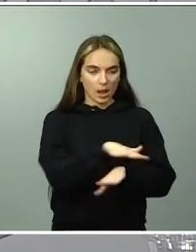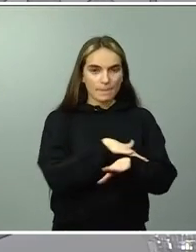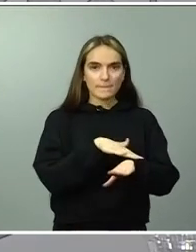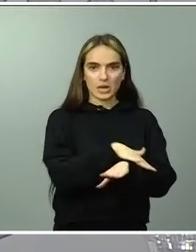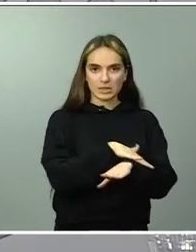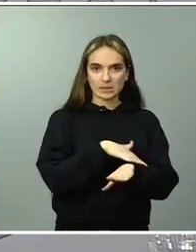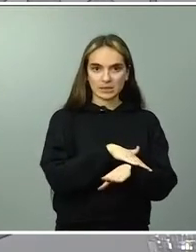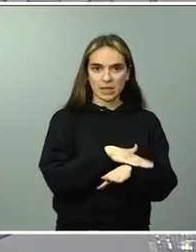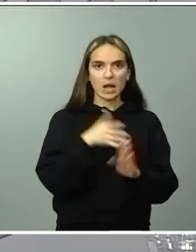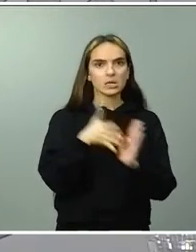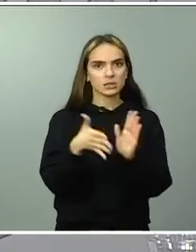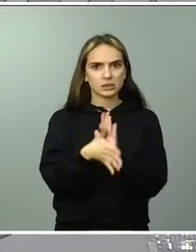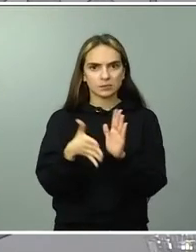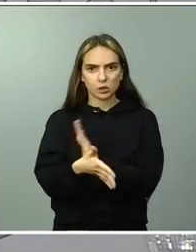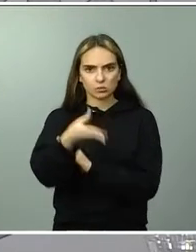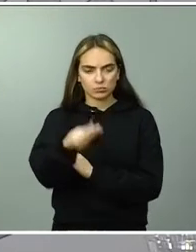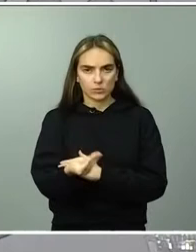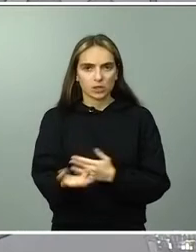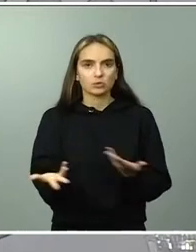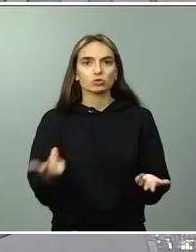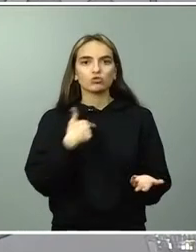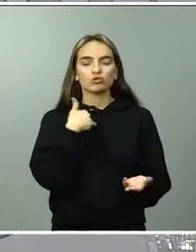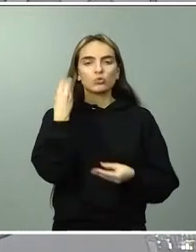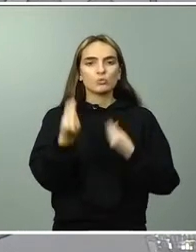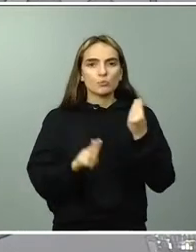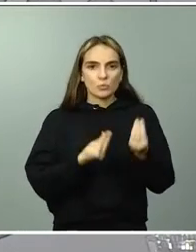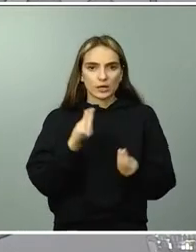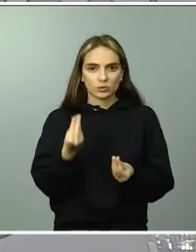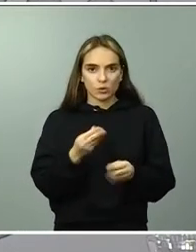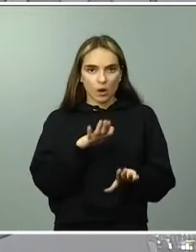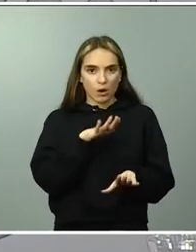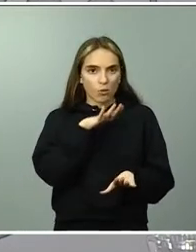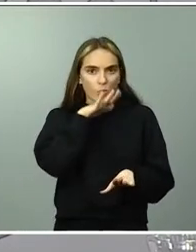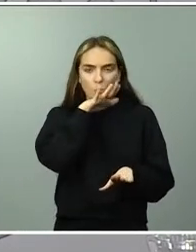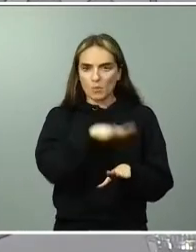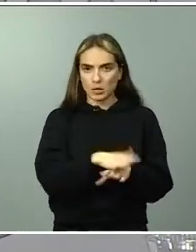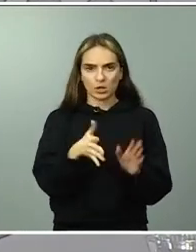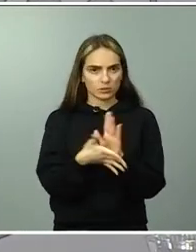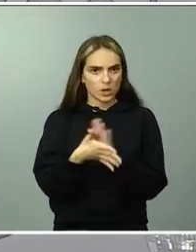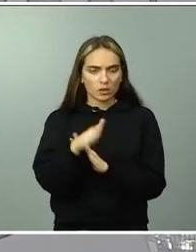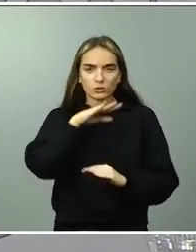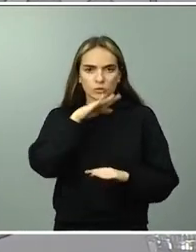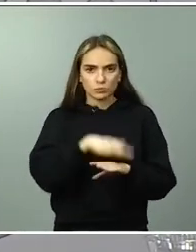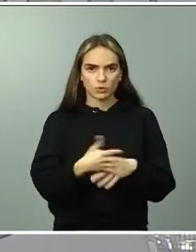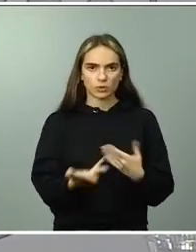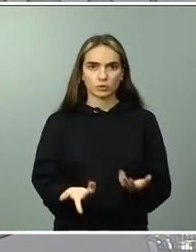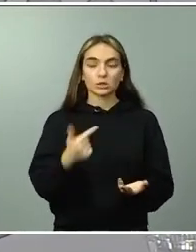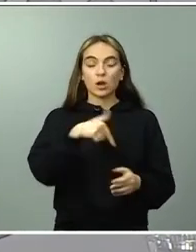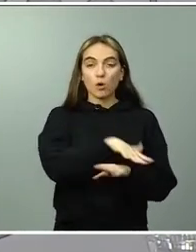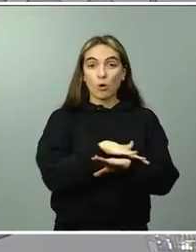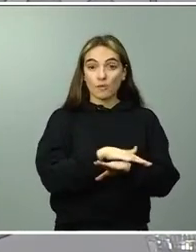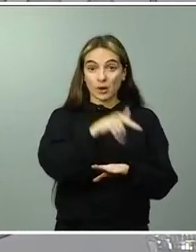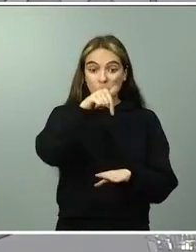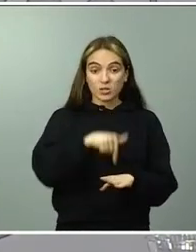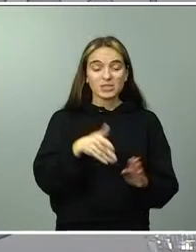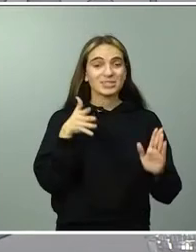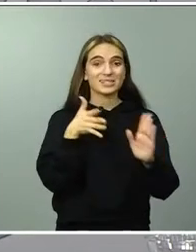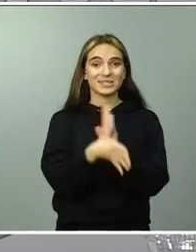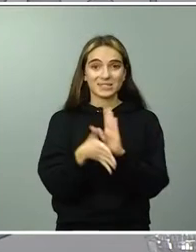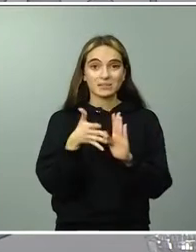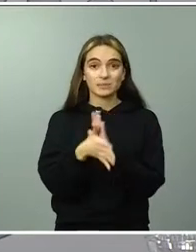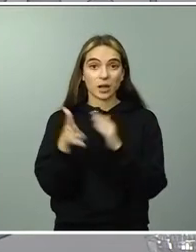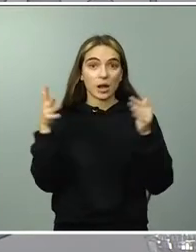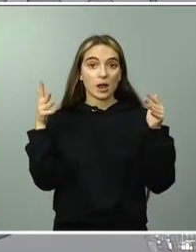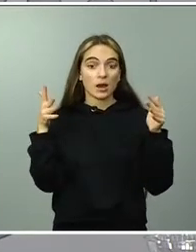creo que ha dado cumplimiento de las mismas este es un gobierno que comparece habitualmente en el congreso de los